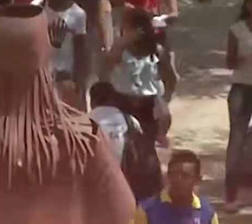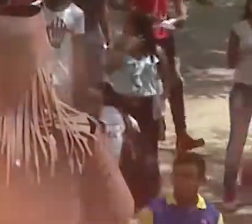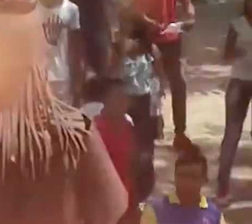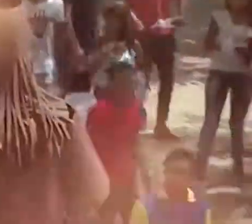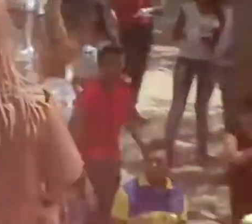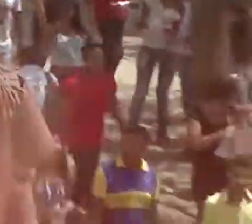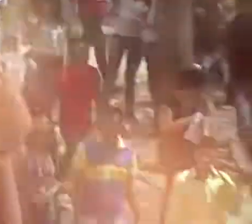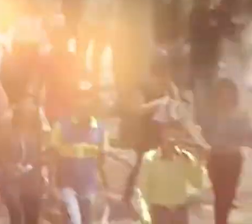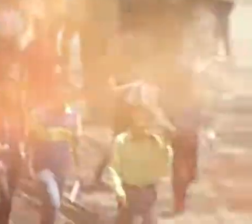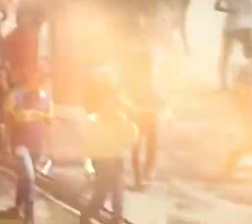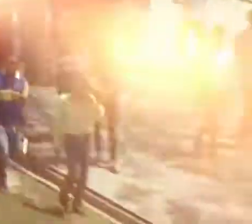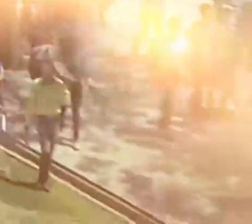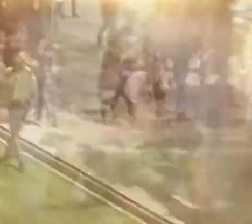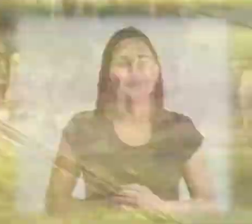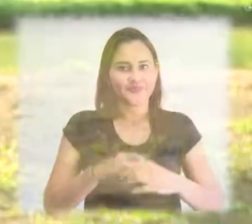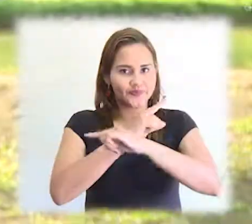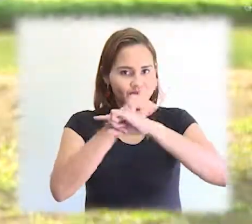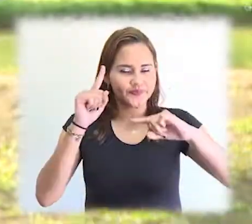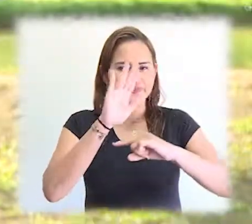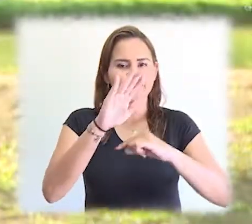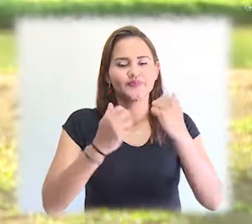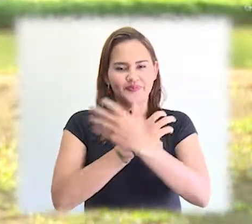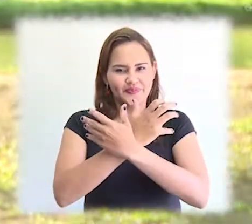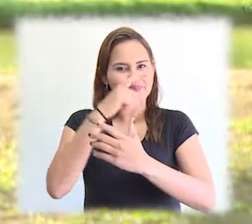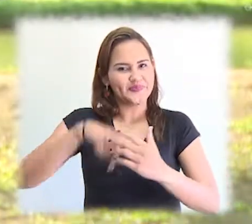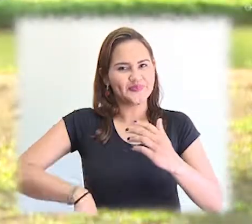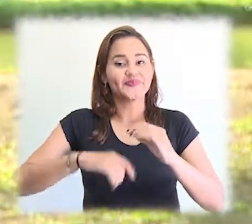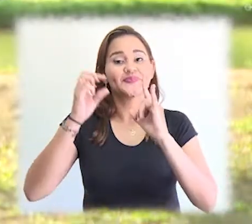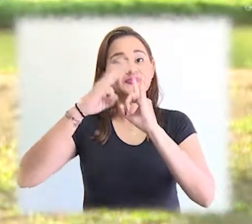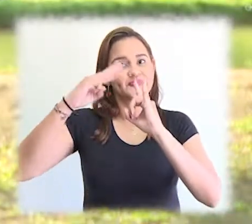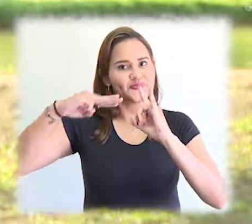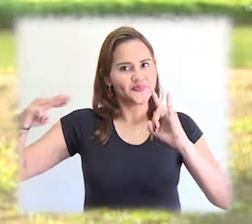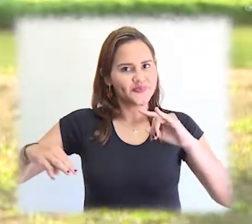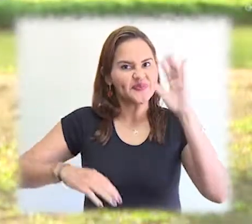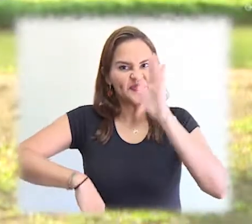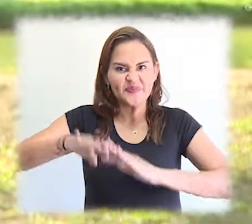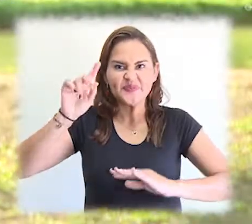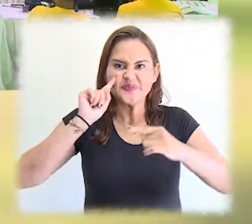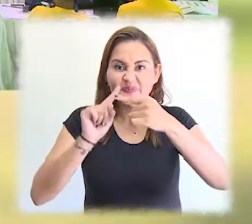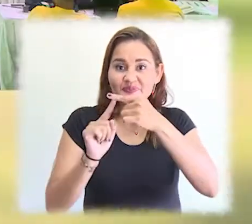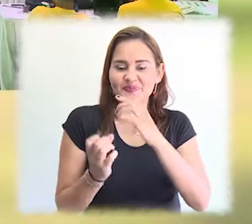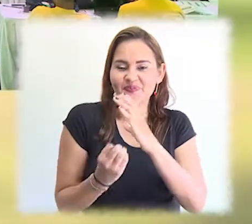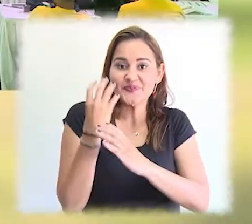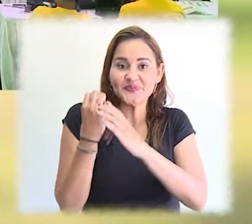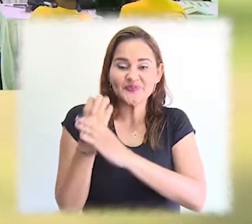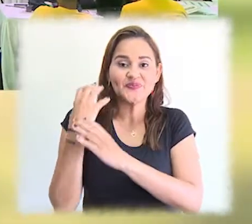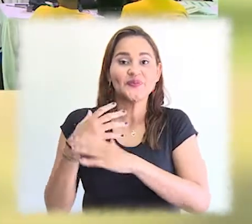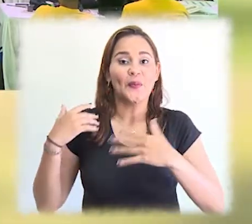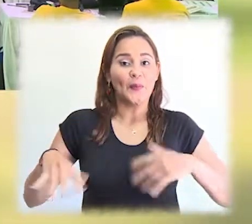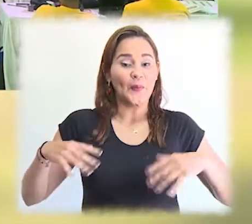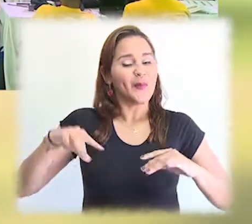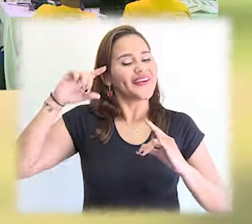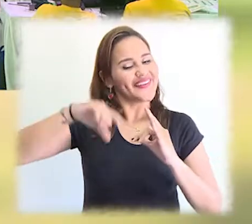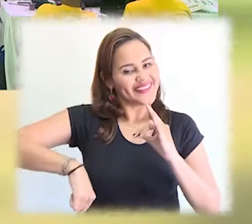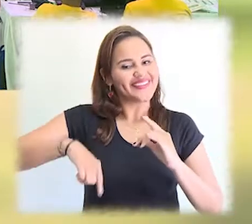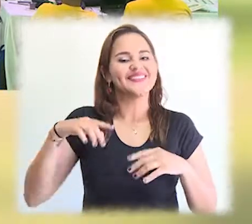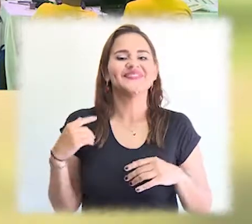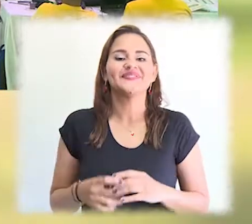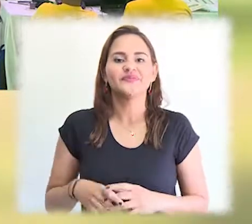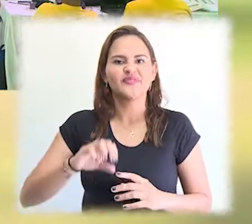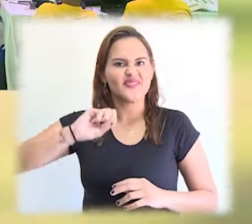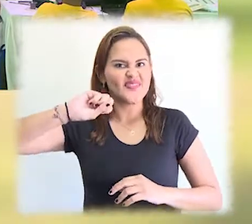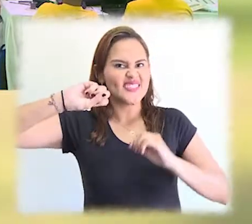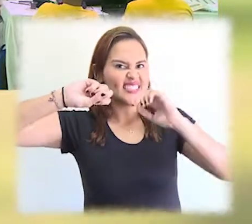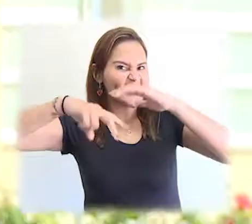más incluyente e innovadora. La Semana de la Ciencia Unimagdalena Crea, la ciencia y el arte de innovar, se tomó la alma mater